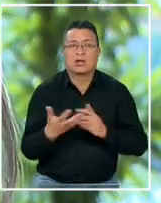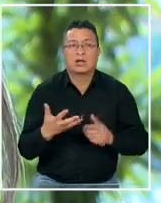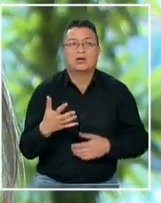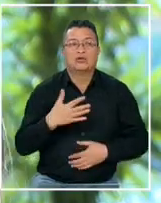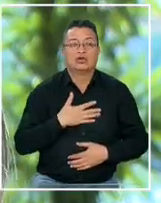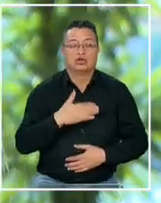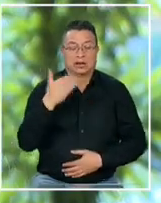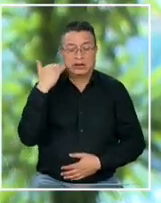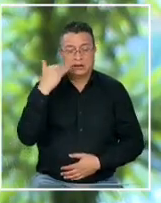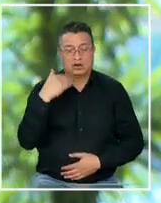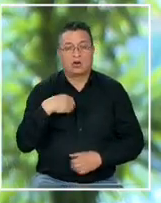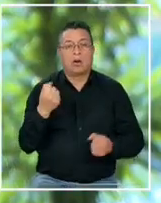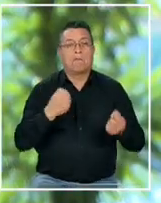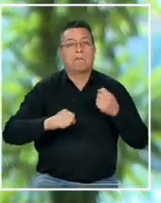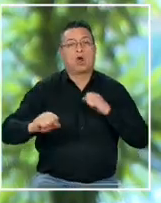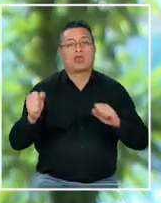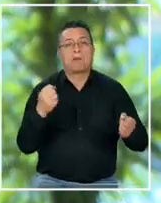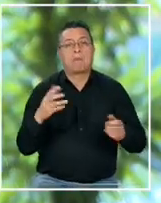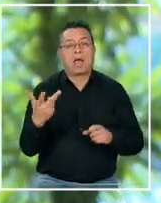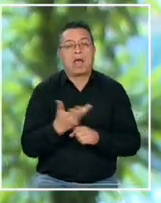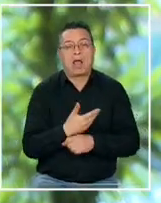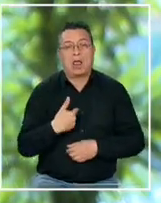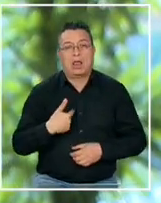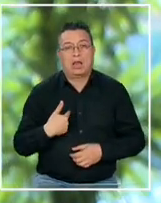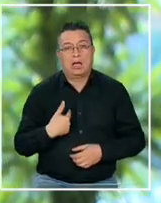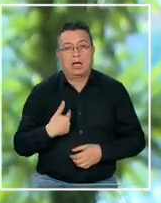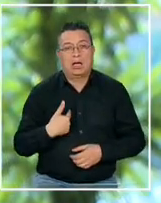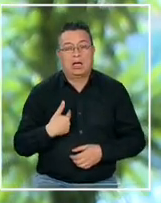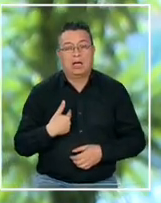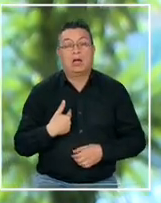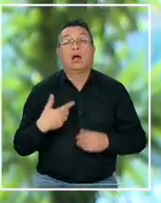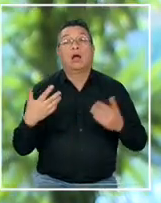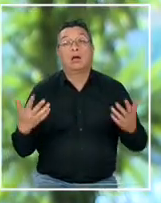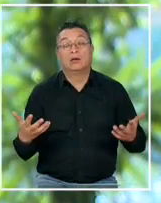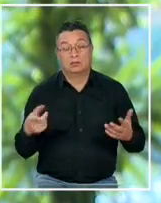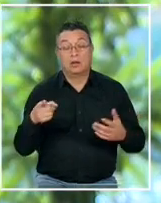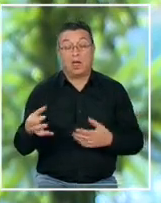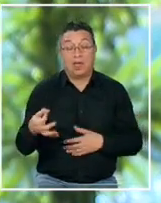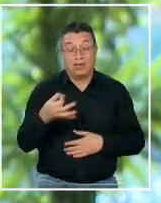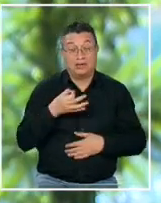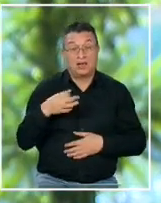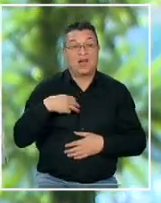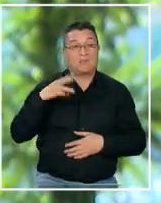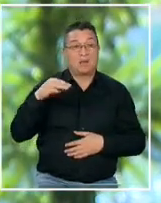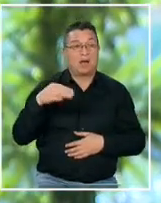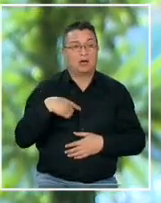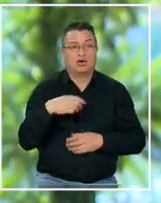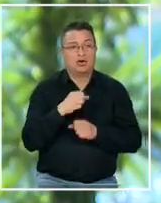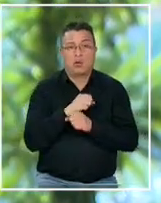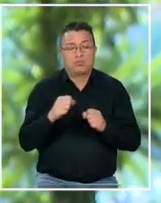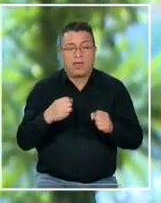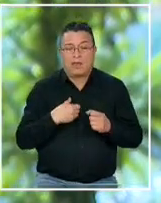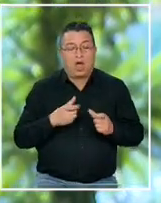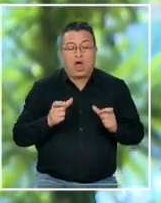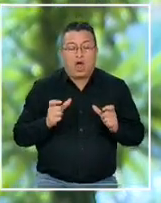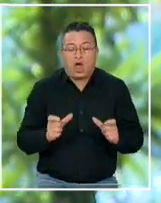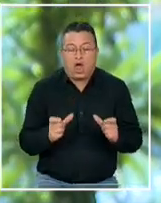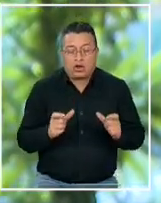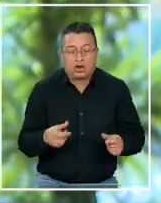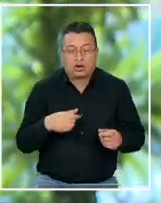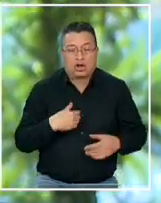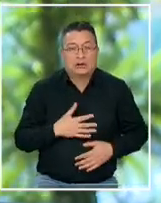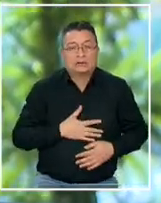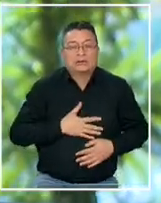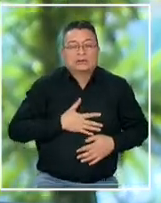yo soy el niño que se porta mal y cuando yo le di cuando él me dice eso me dice mamá yo eso yo no lo puedo controlar yo